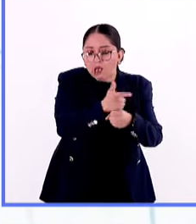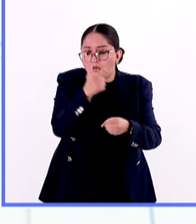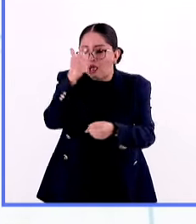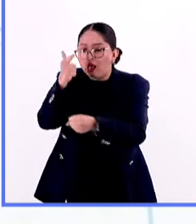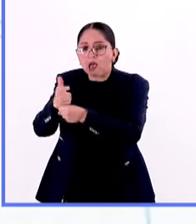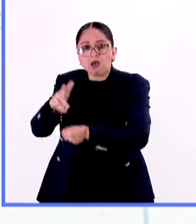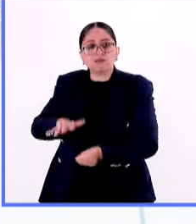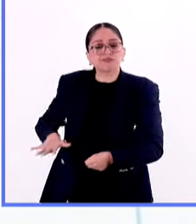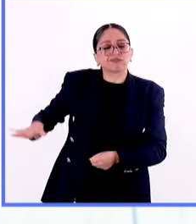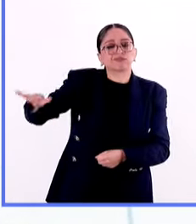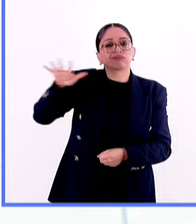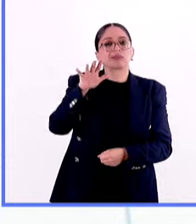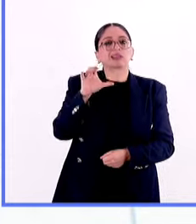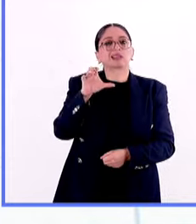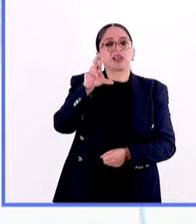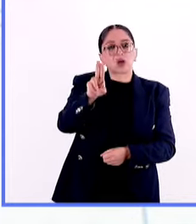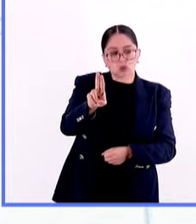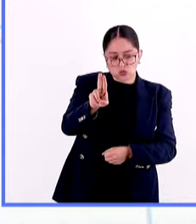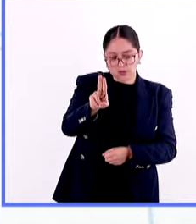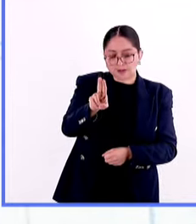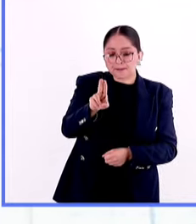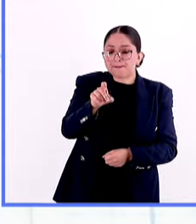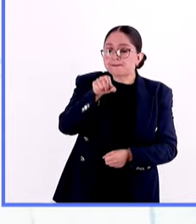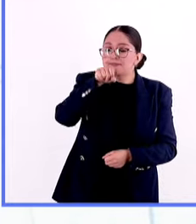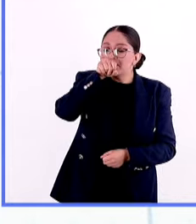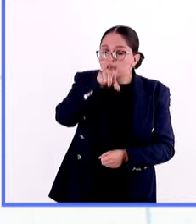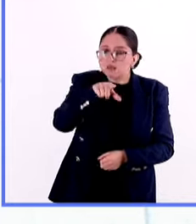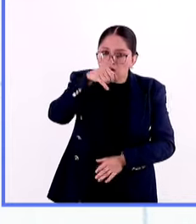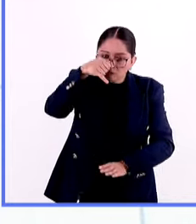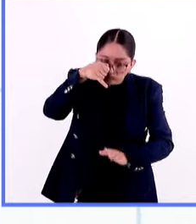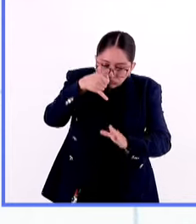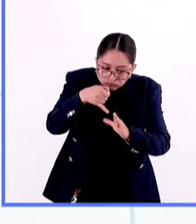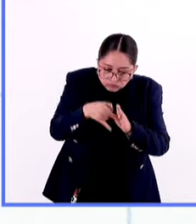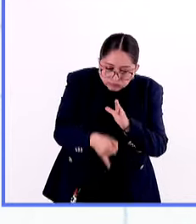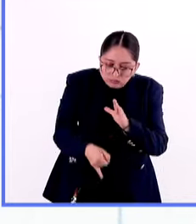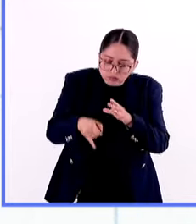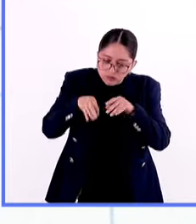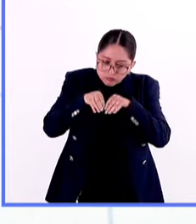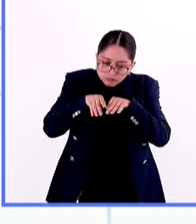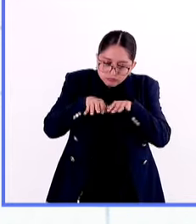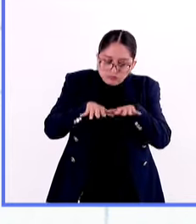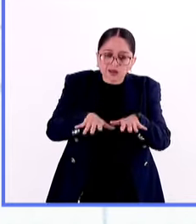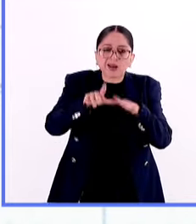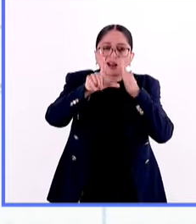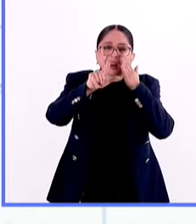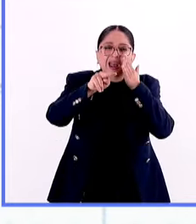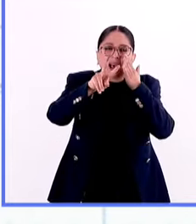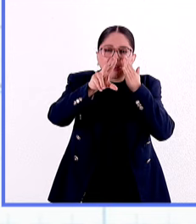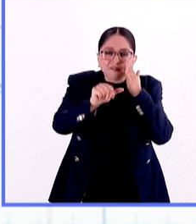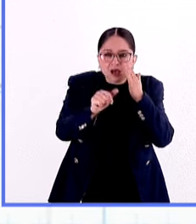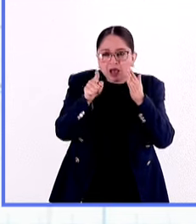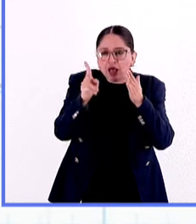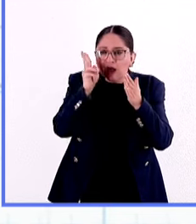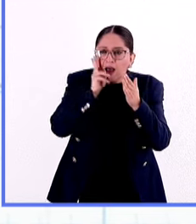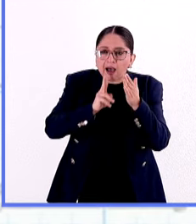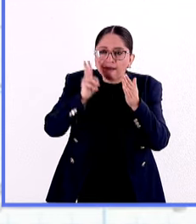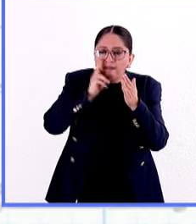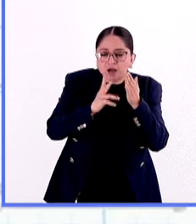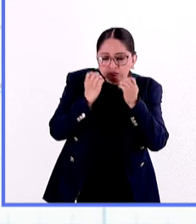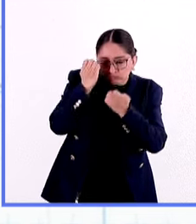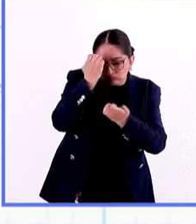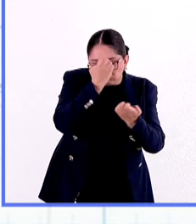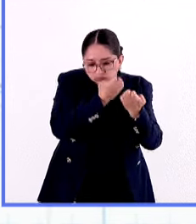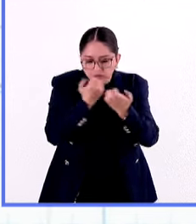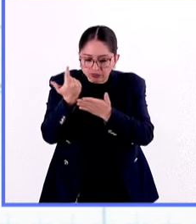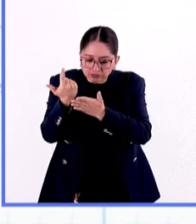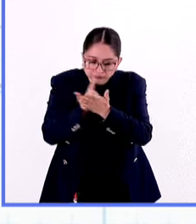del campus universitario. Además de conocer qué hay debajo del derrame de lava en el Pedregal, procesan y analizan una gran cantidad de